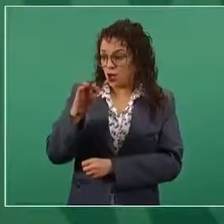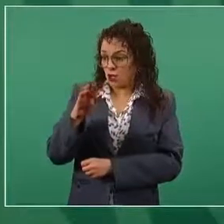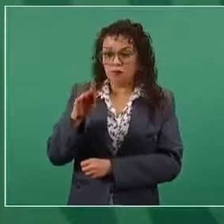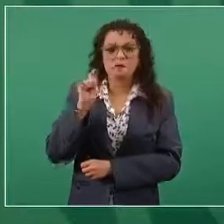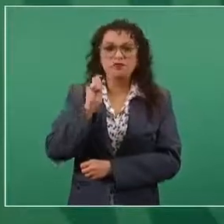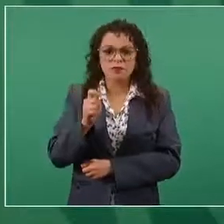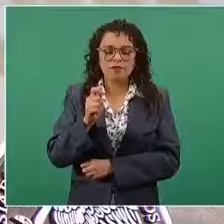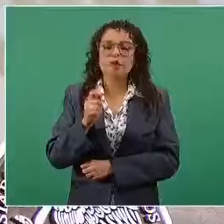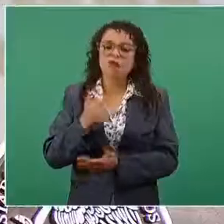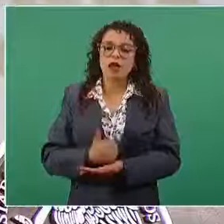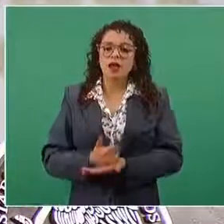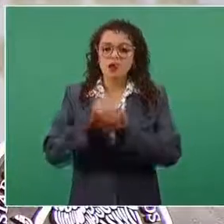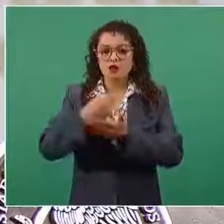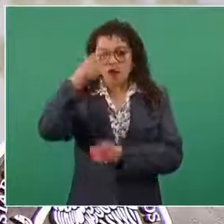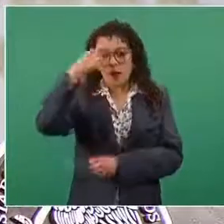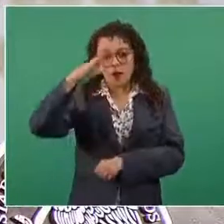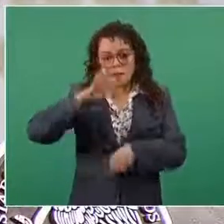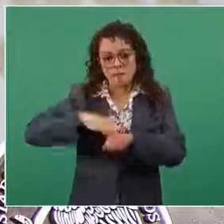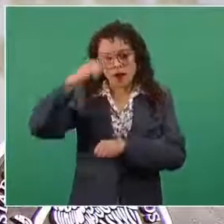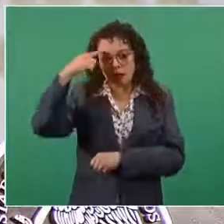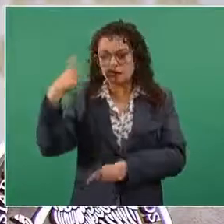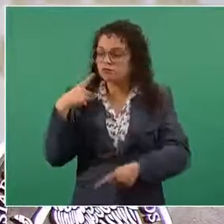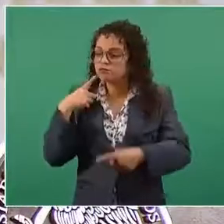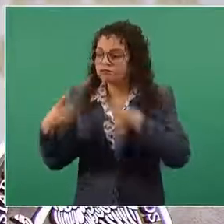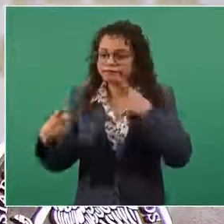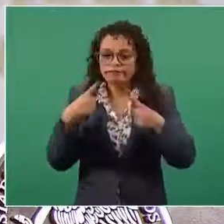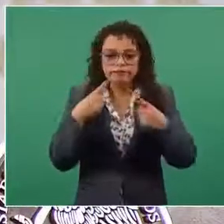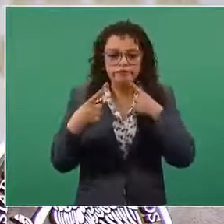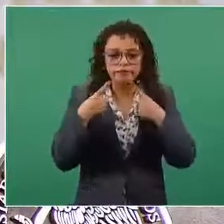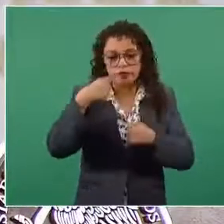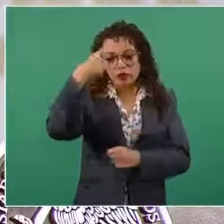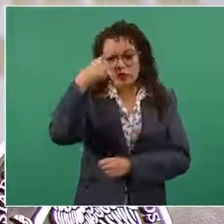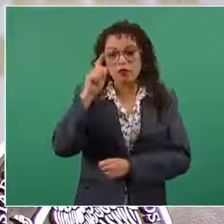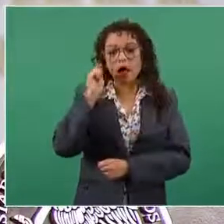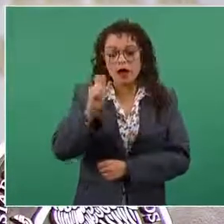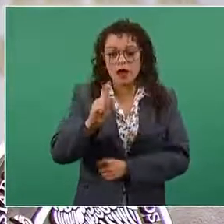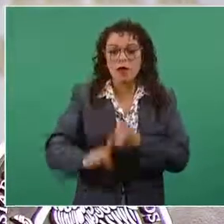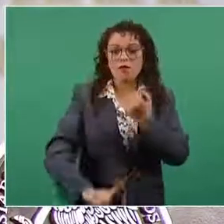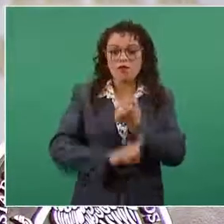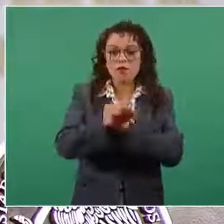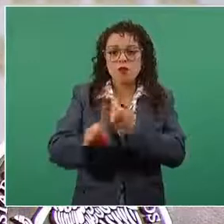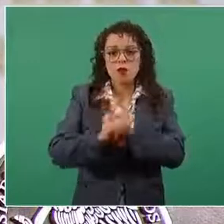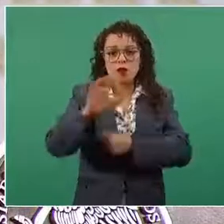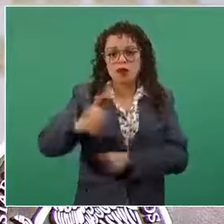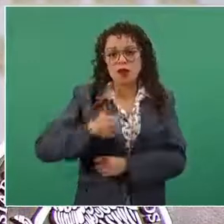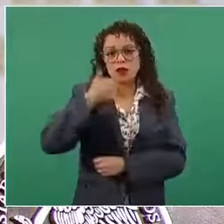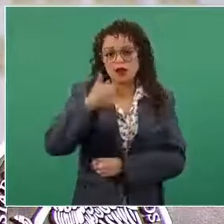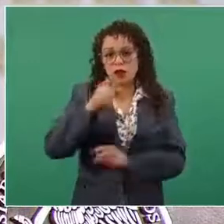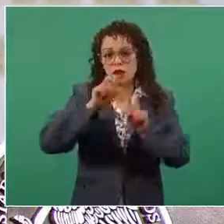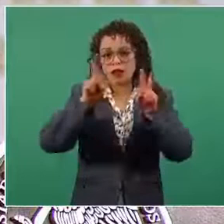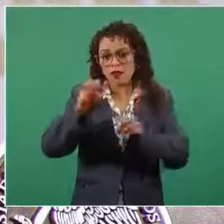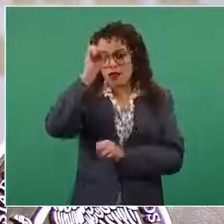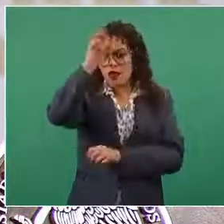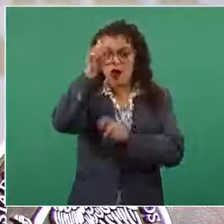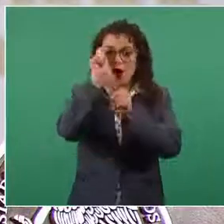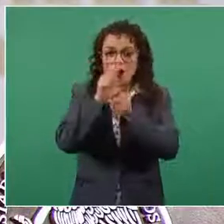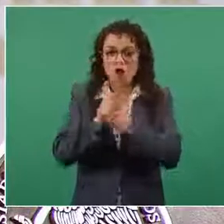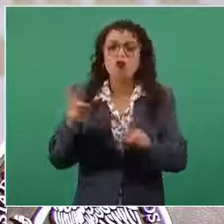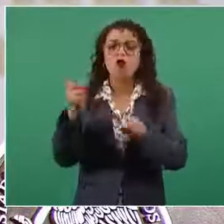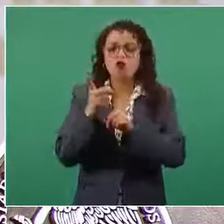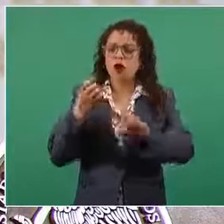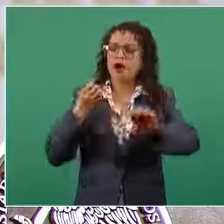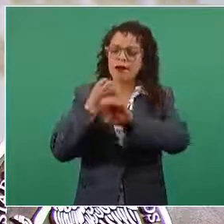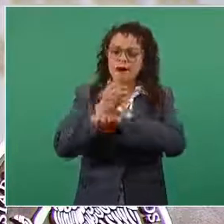facilitador del diálogo para la tensión de seis conflictos mineros en los estados de Sinaloa,